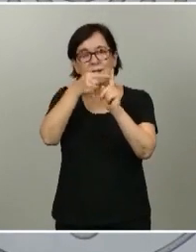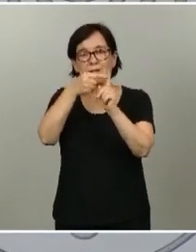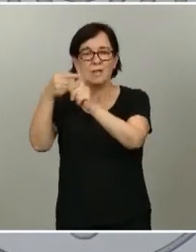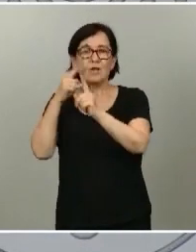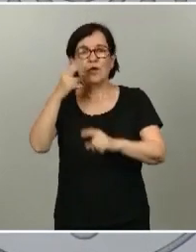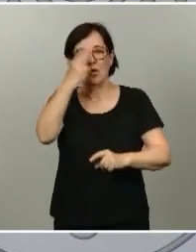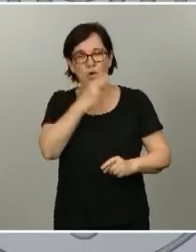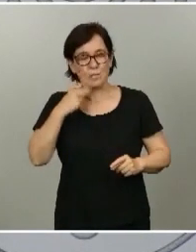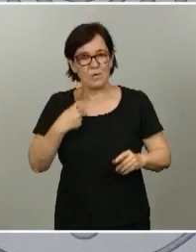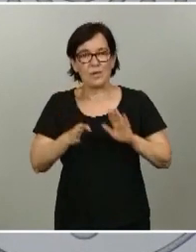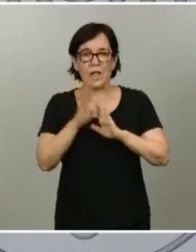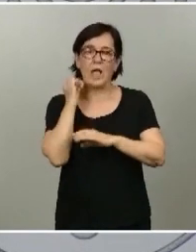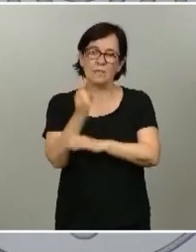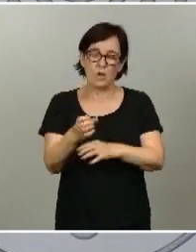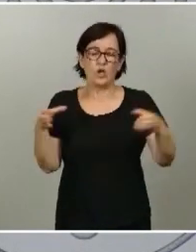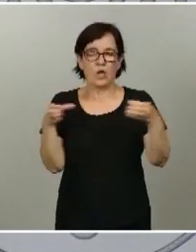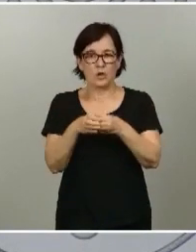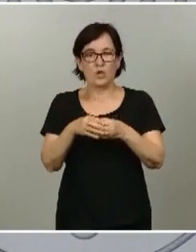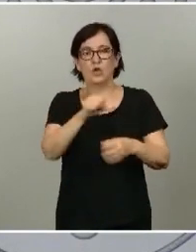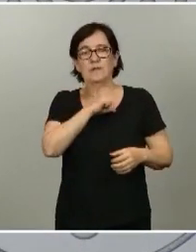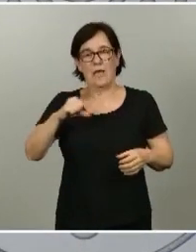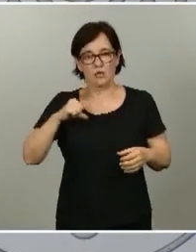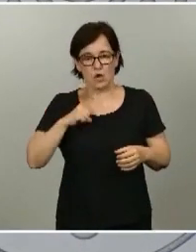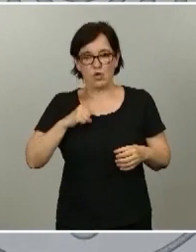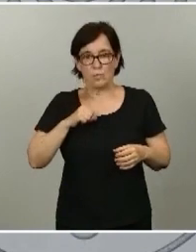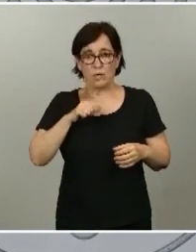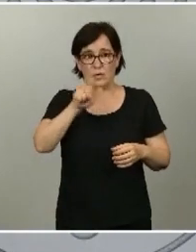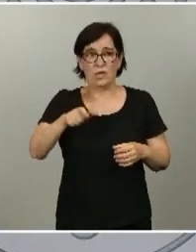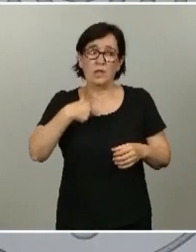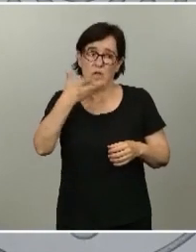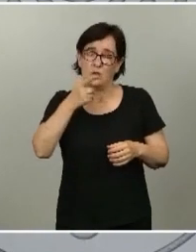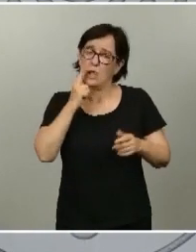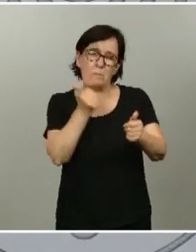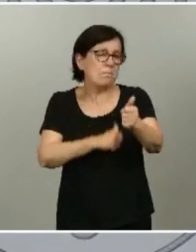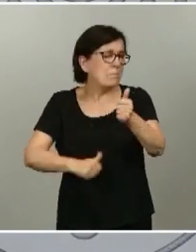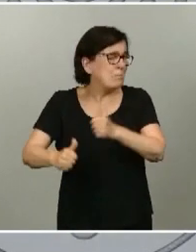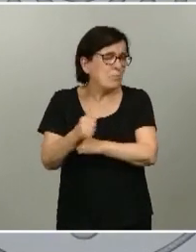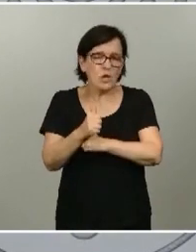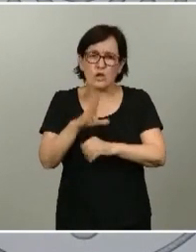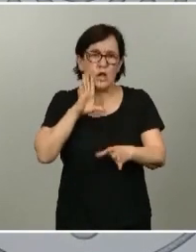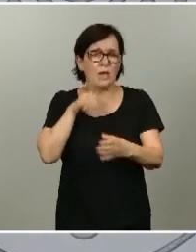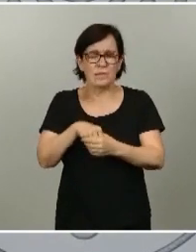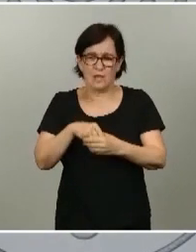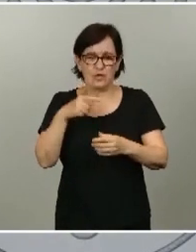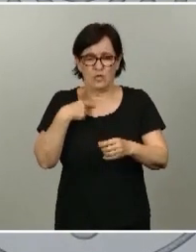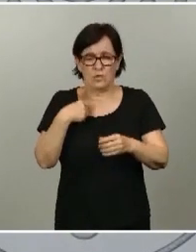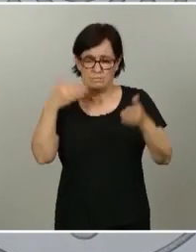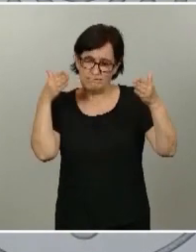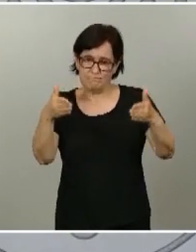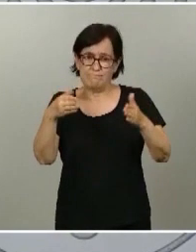apoyo con el colectivo de autónomos que, como ustedes conocen, es prioritario dentro de las actuaciones que desarrolla este